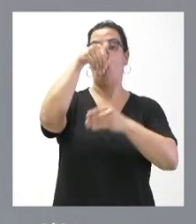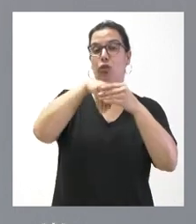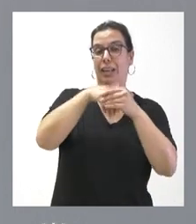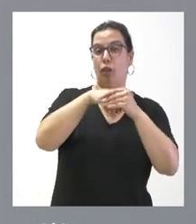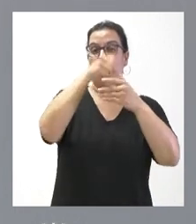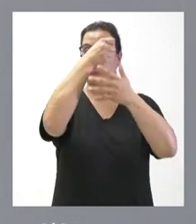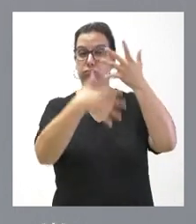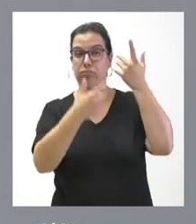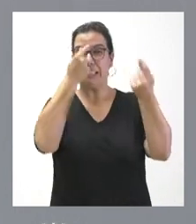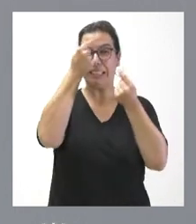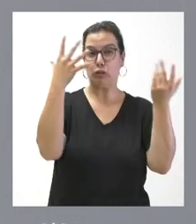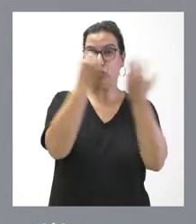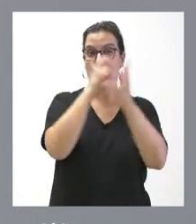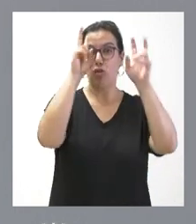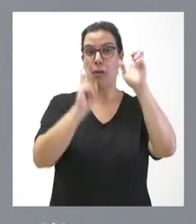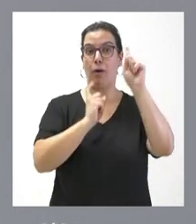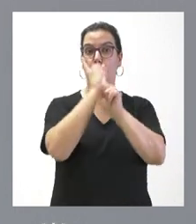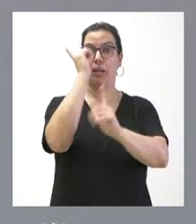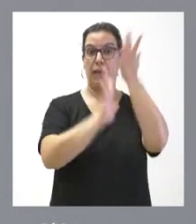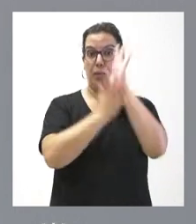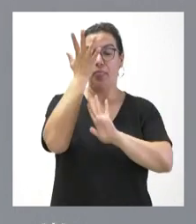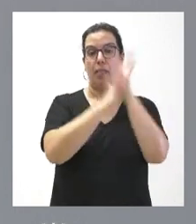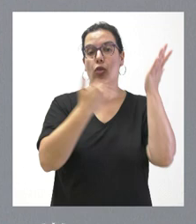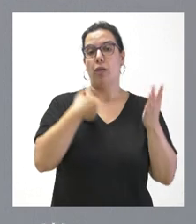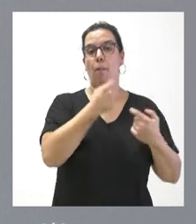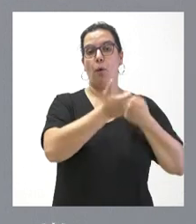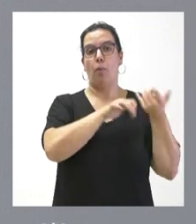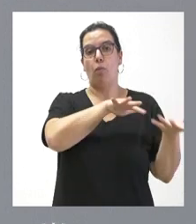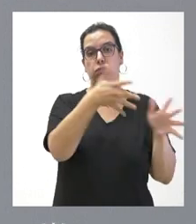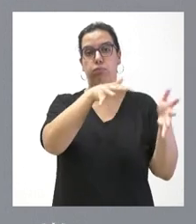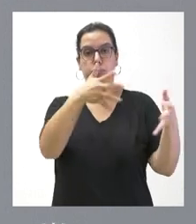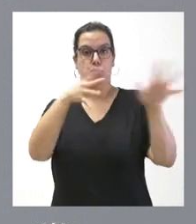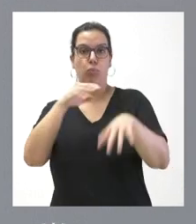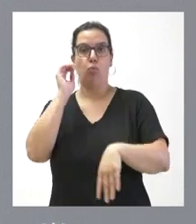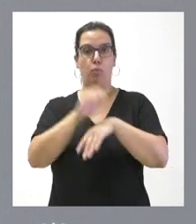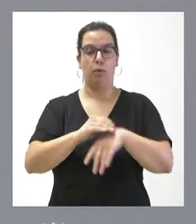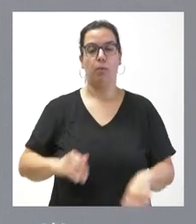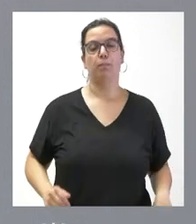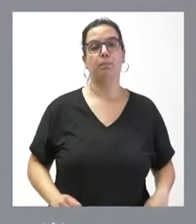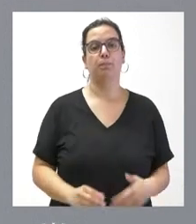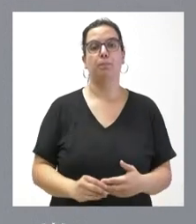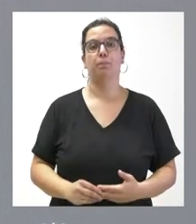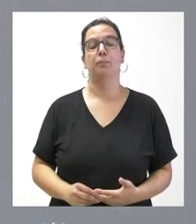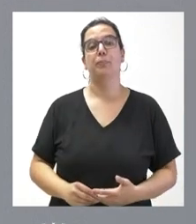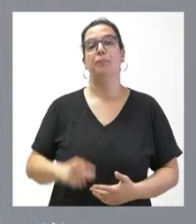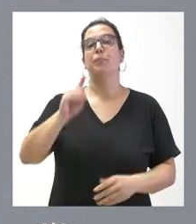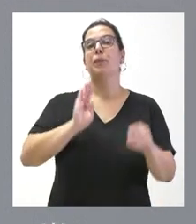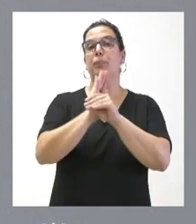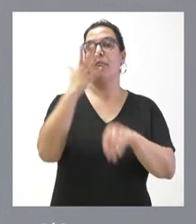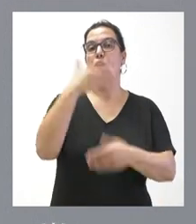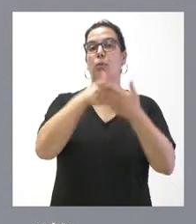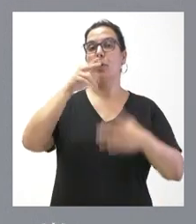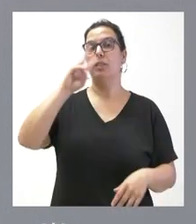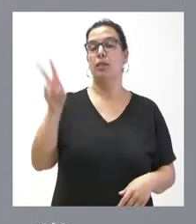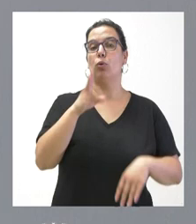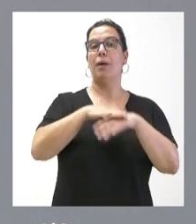materia de incendios y que, como ven ustedes, vamos dando cumplimiento al mismo. Se dedican 5 millones de euros para la